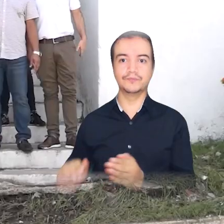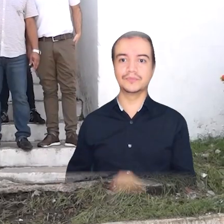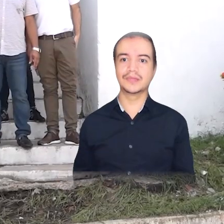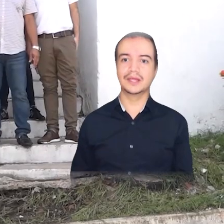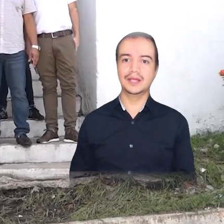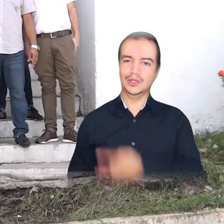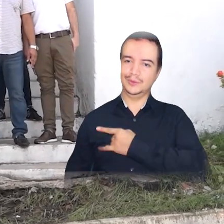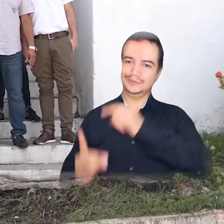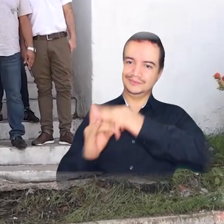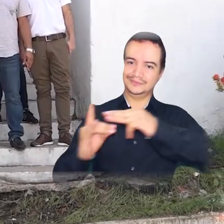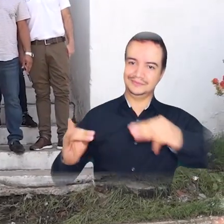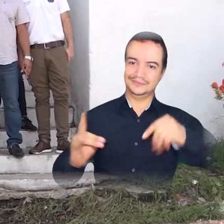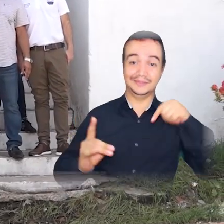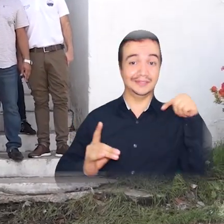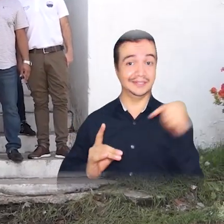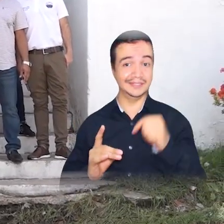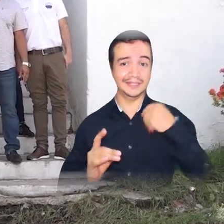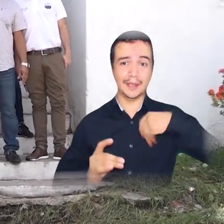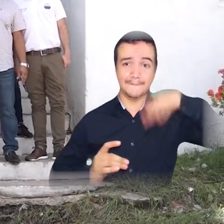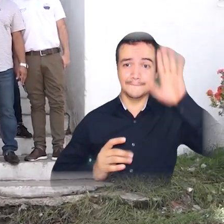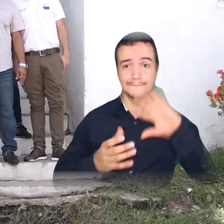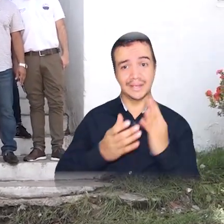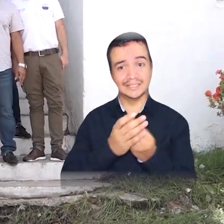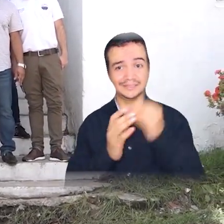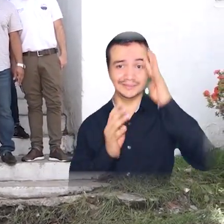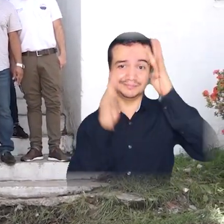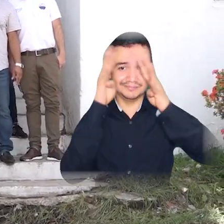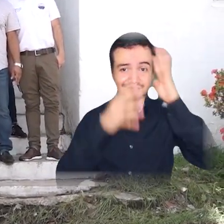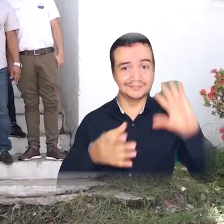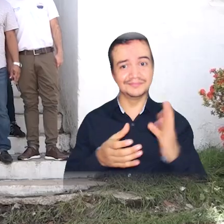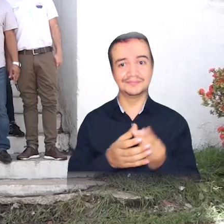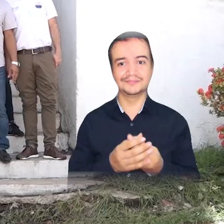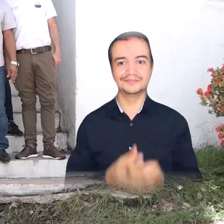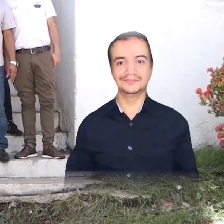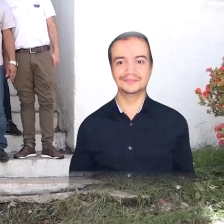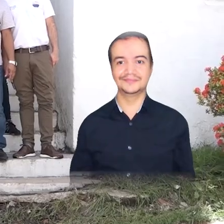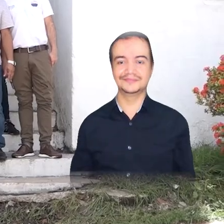Universidad del Magdalena. Más incluyente e innovadora.